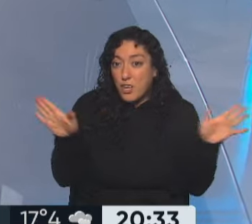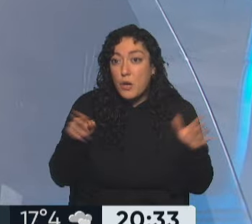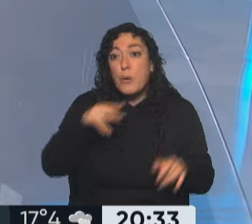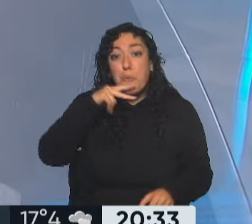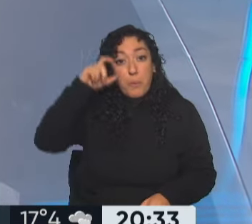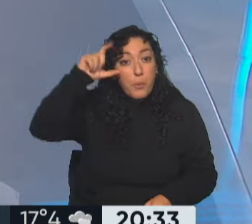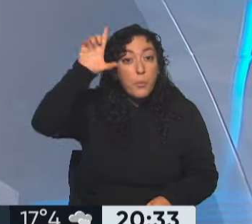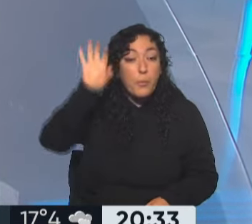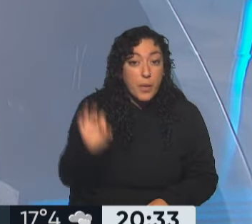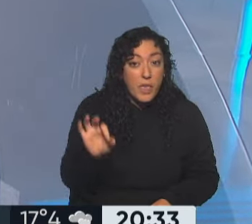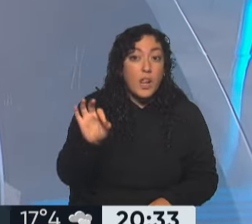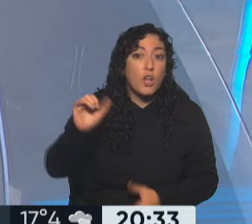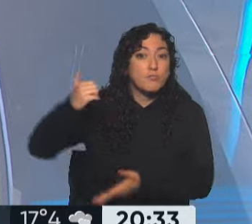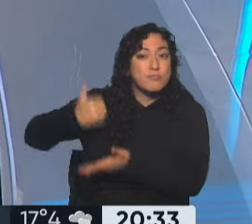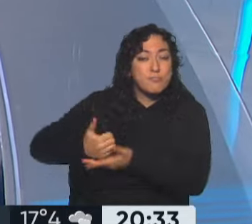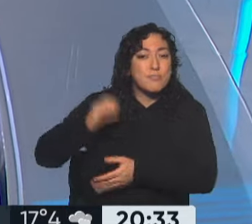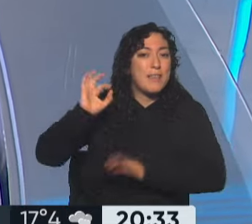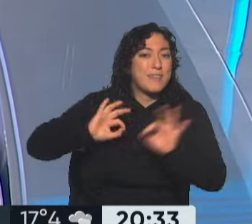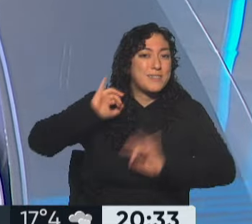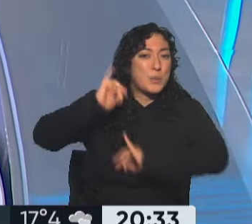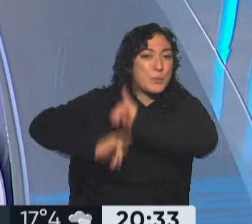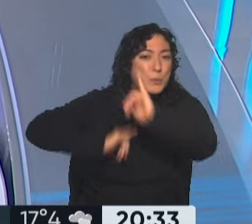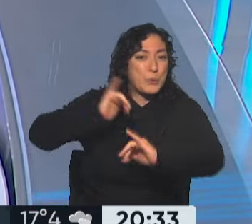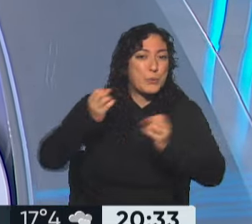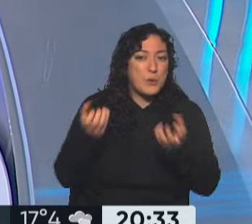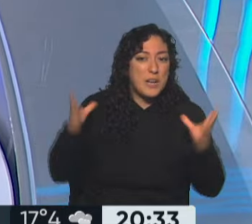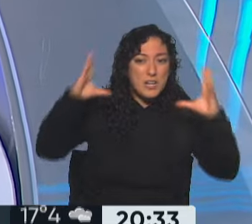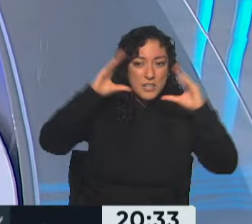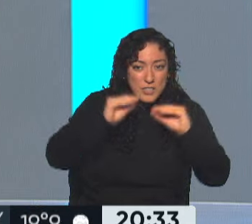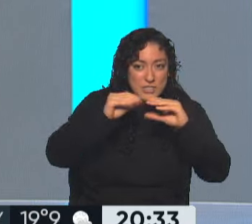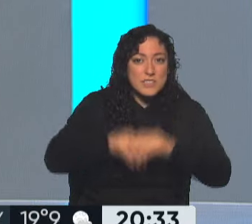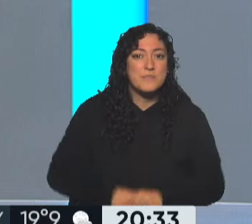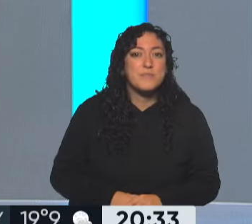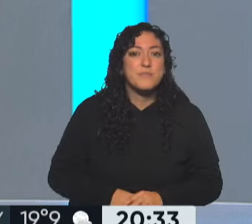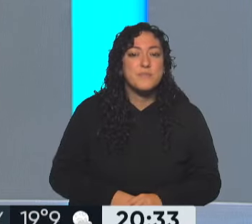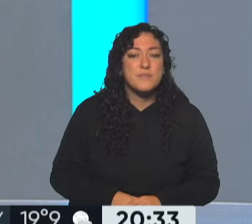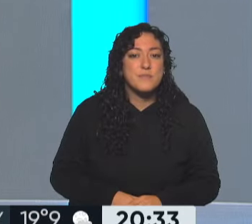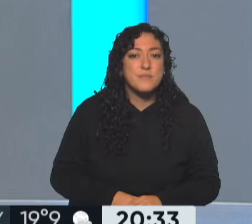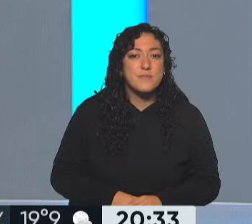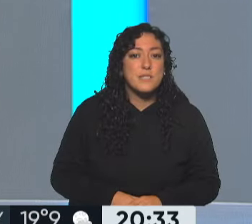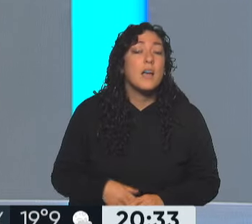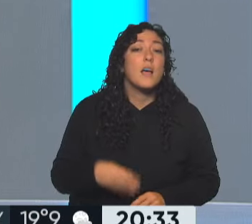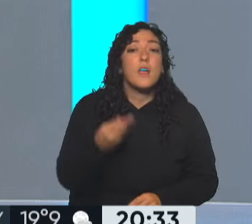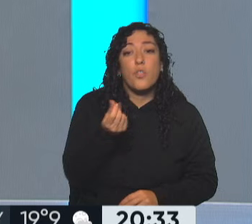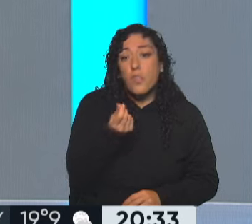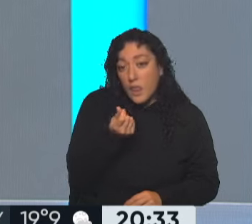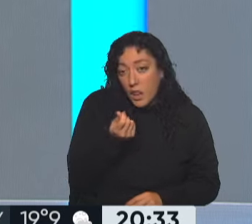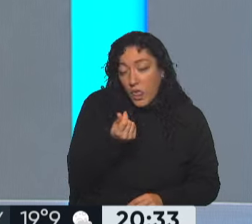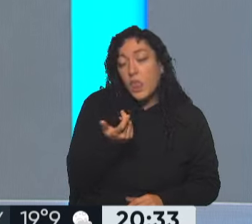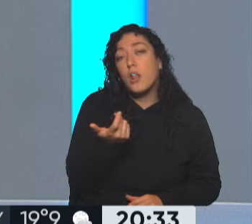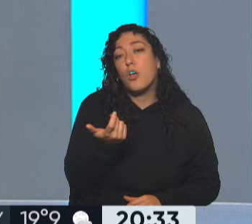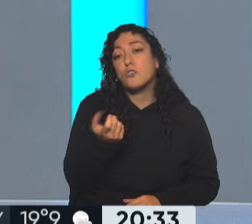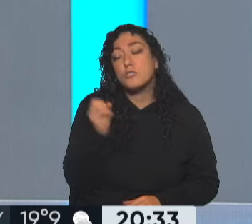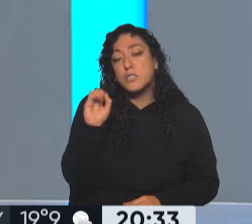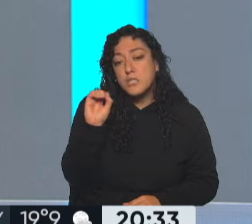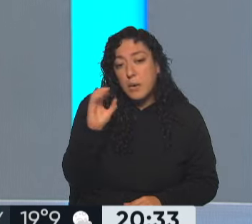con nosotros y con todos los detalles. Vero, buenas noches. ¿Cómo ¿Qué tal, Maga? Buenas noches. Este fondo se constituye, es lo que se llama